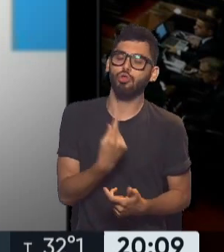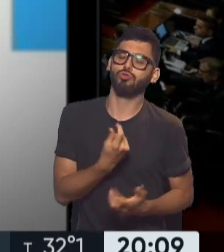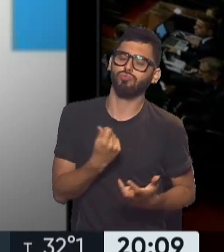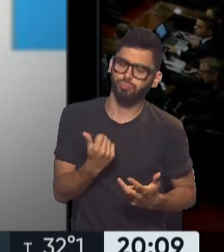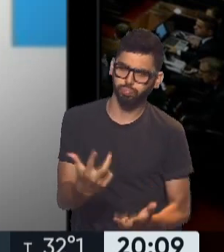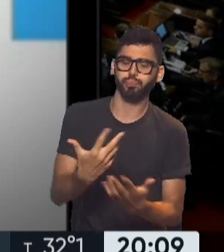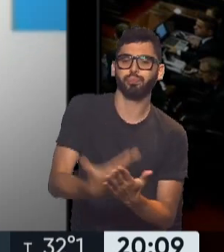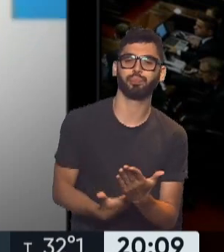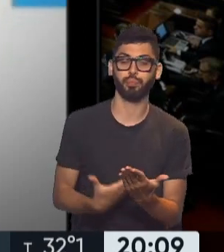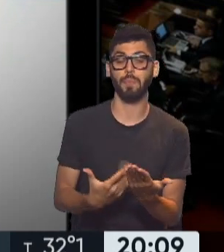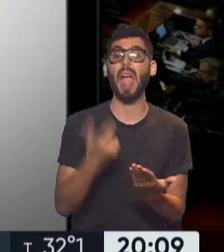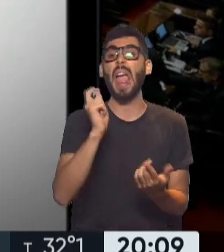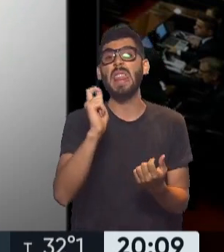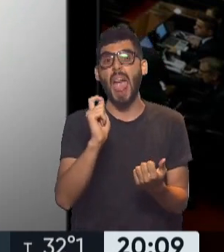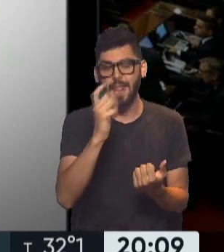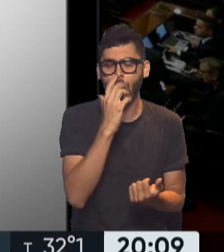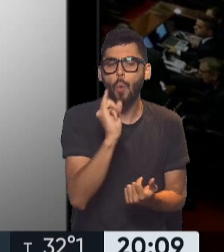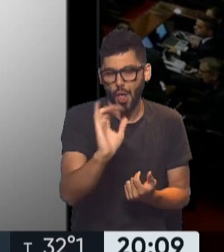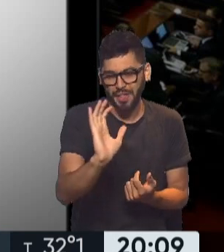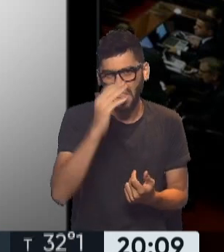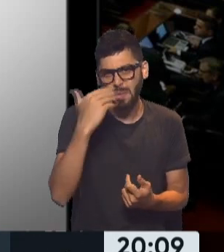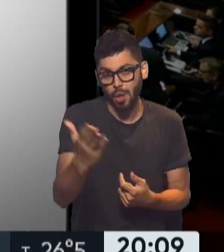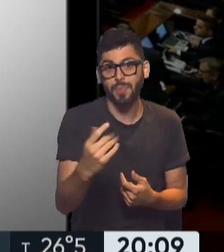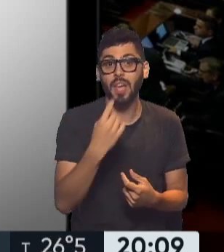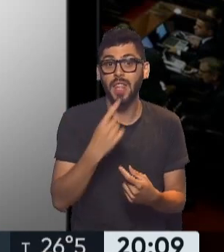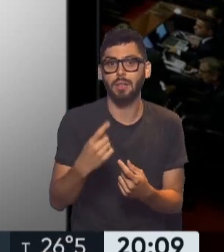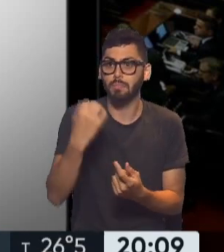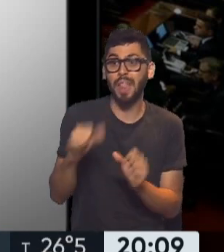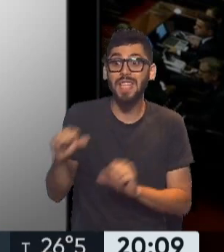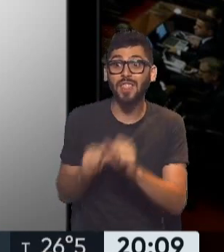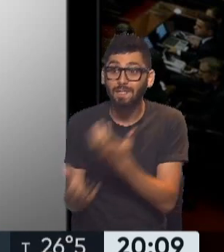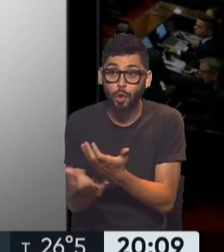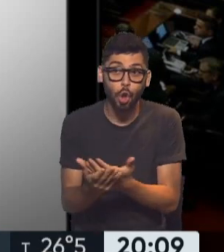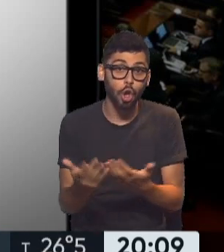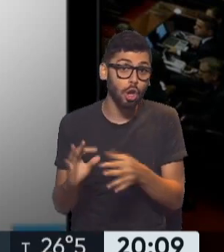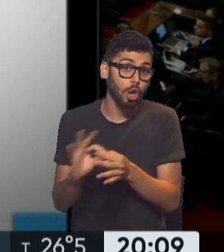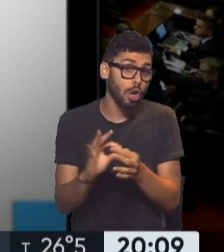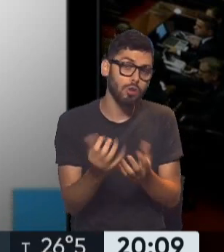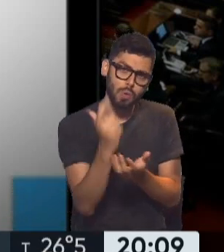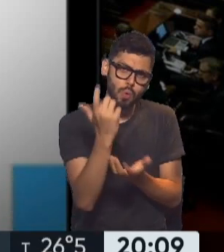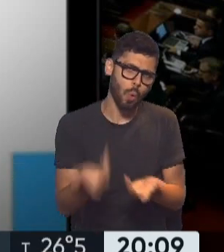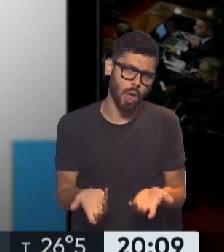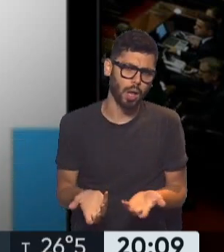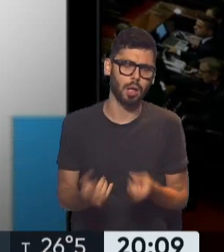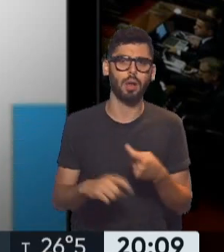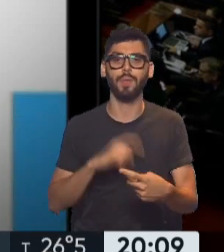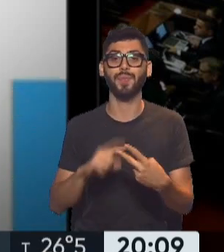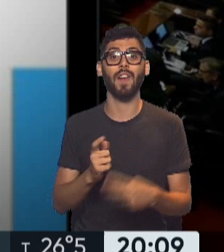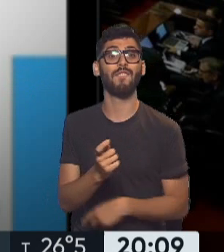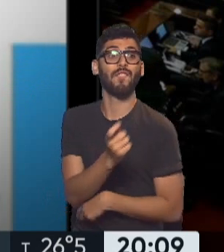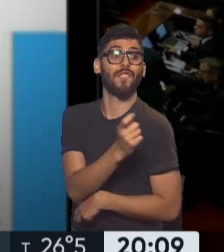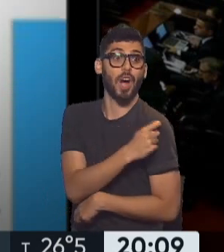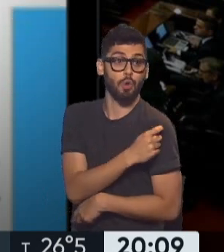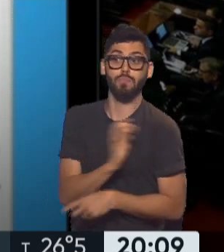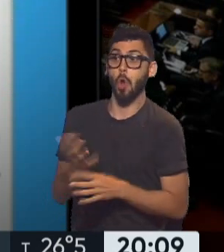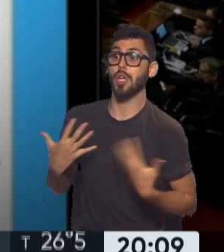luego diremos quiénes son ellos, quienes firman, que no existe fundamento científico que avale la medida, que la vacunación como